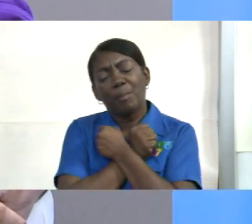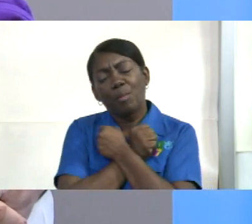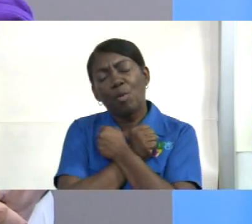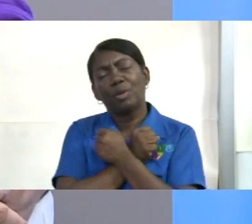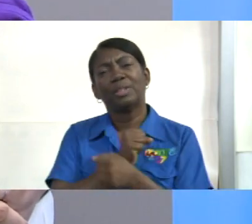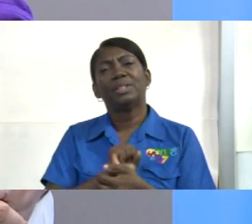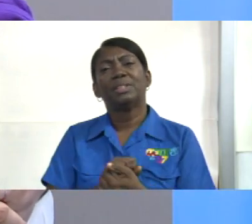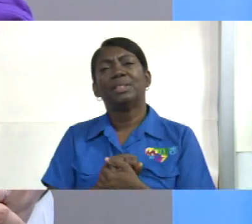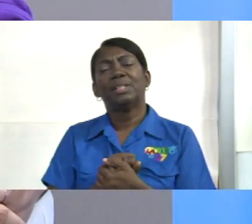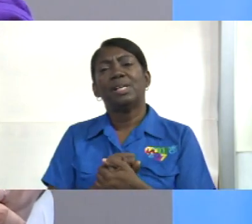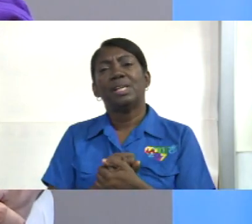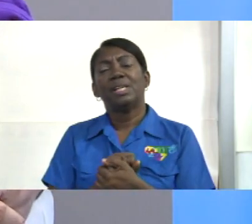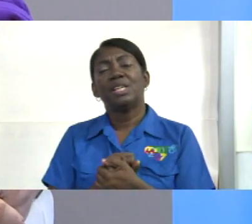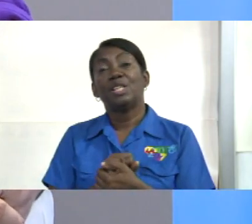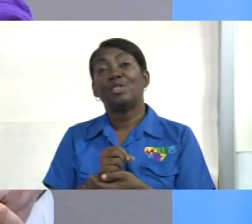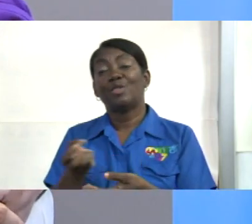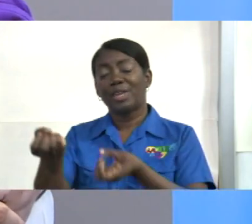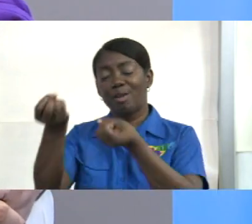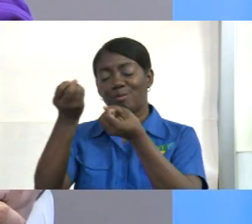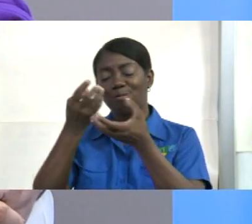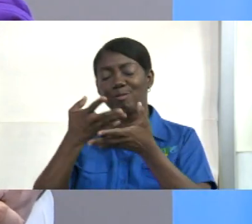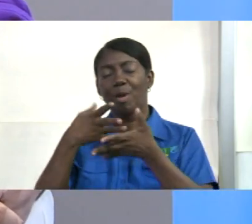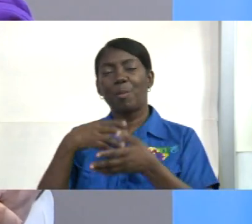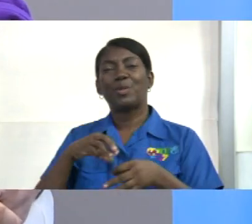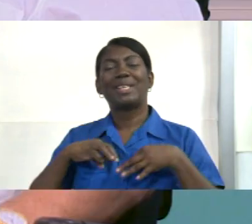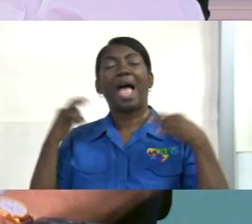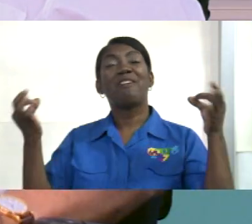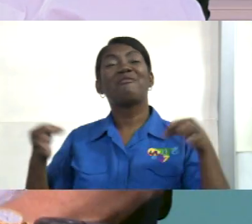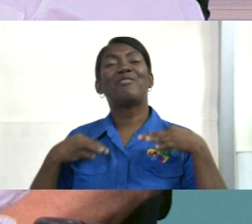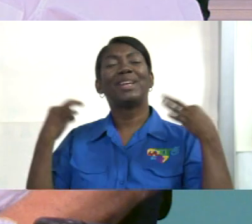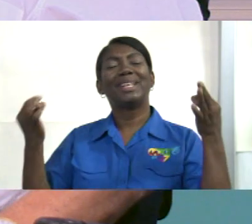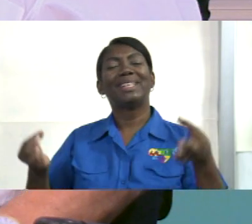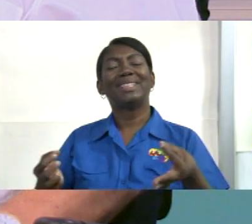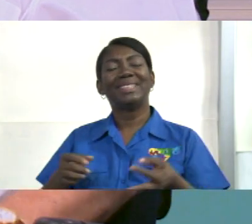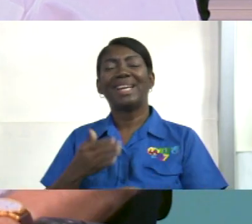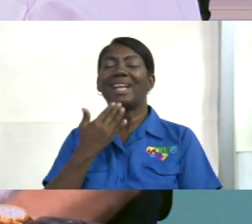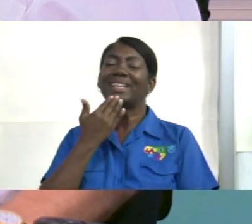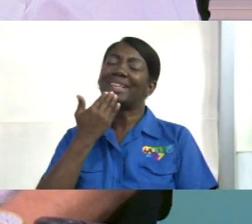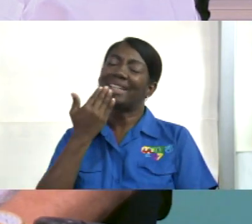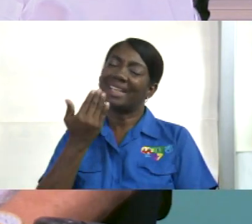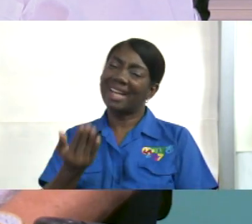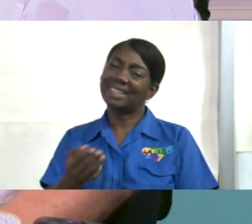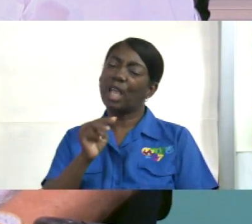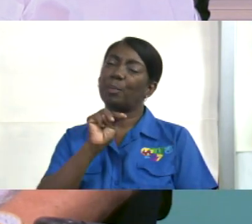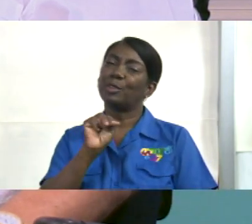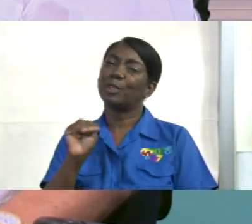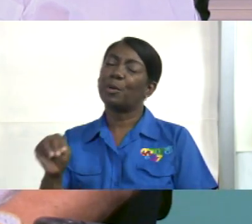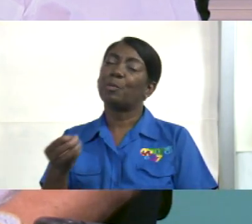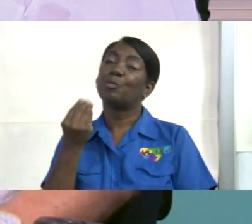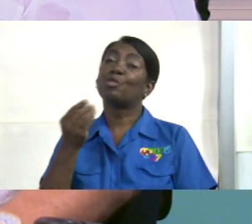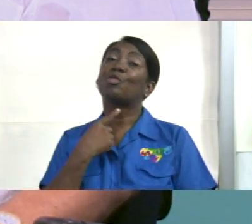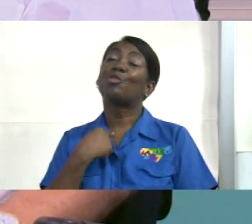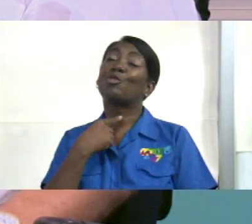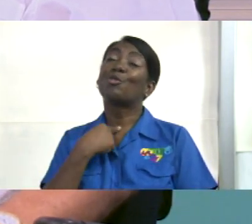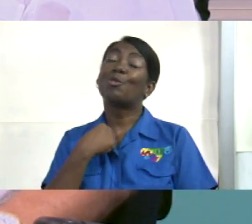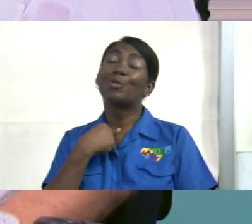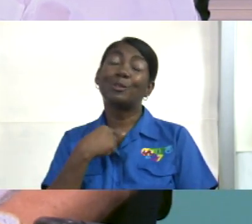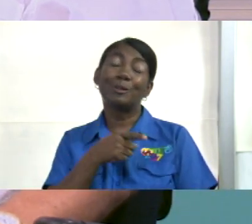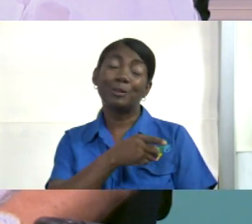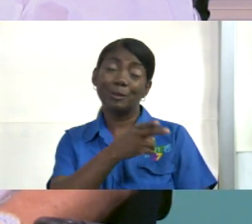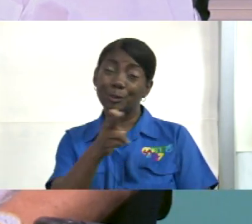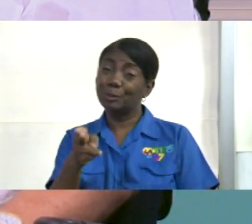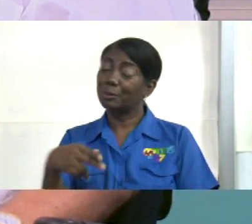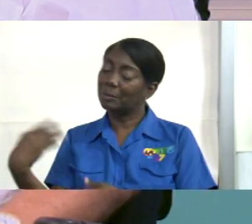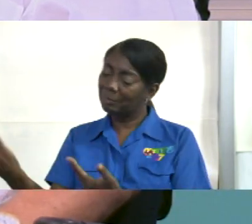realmente nos deja con mucha mucha alegría gracias monseñor con mucho gusto a la